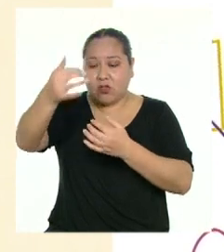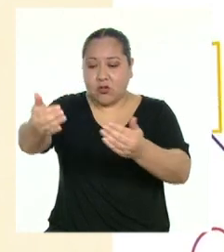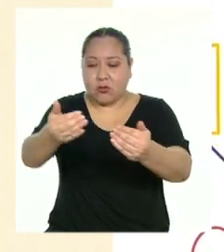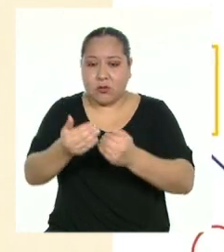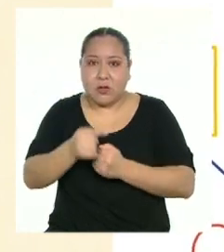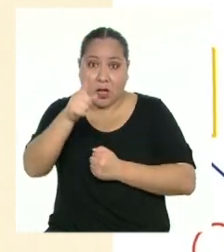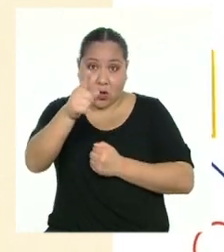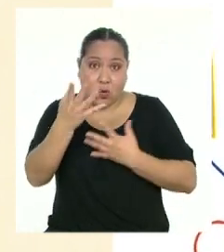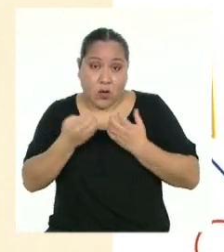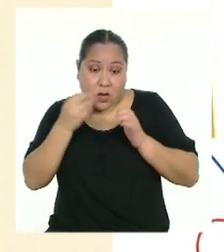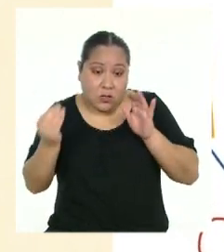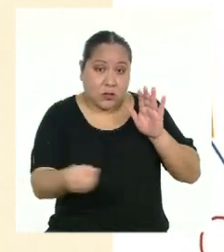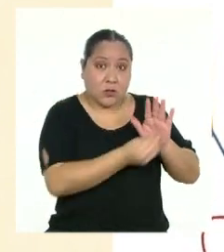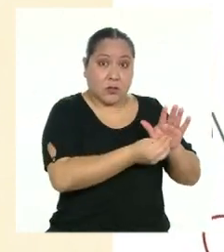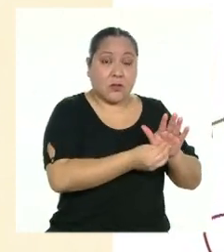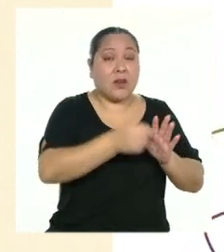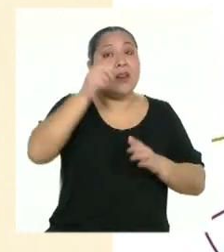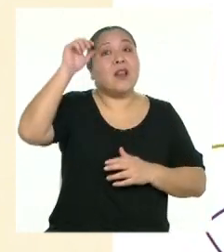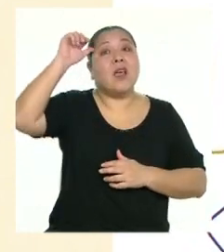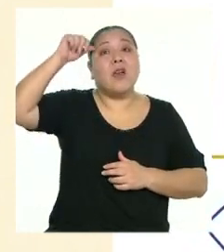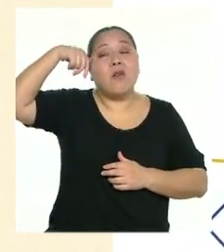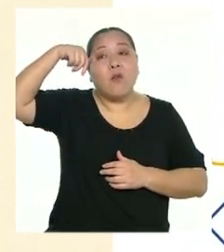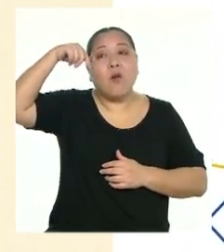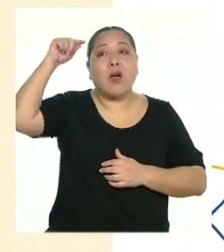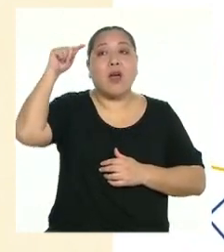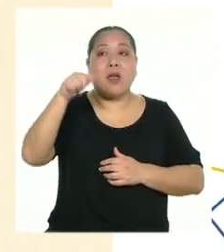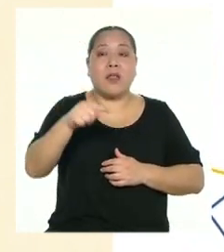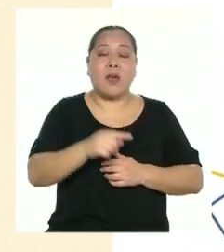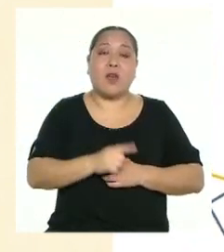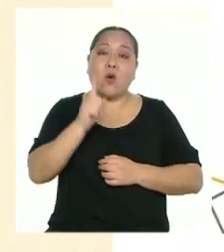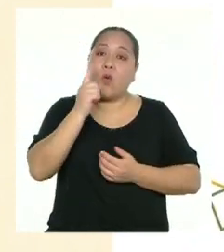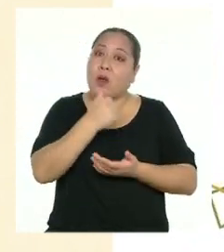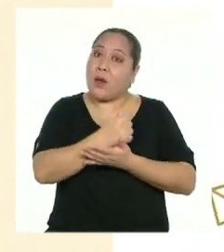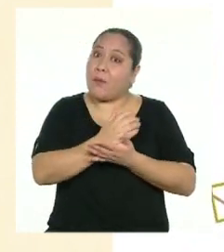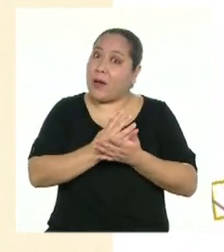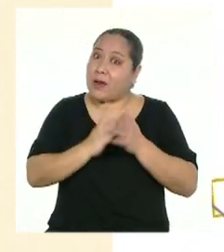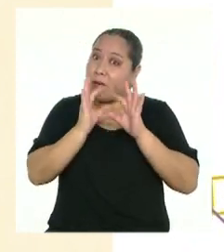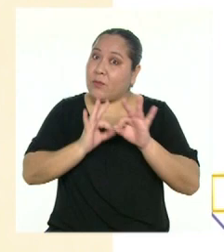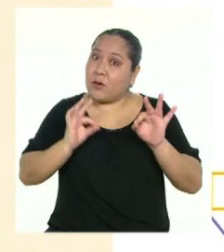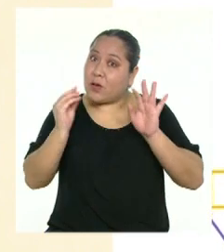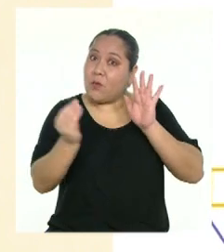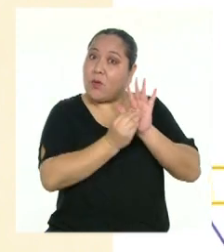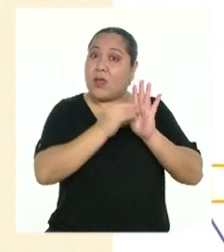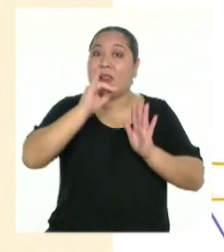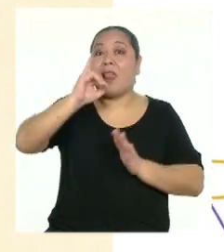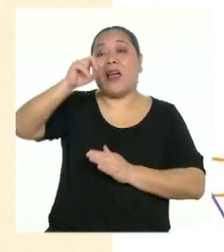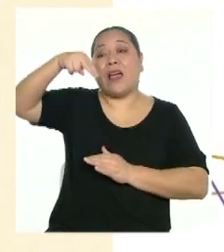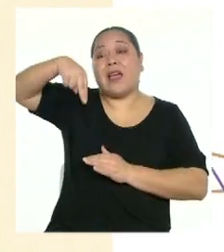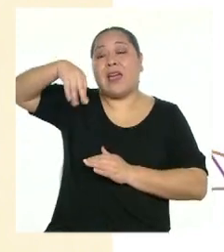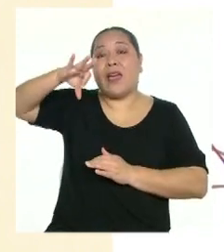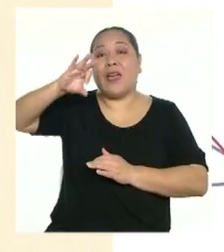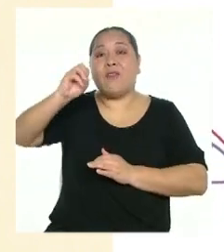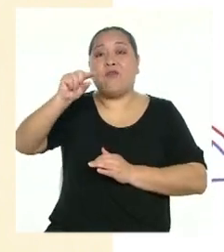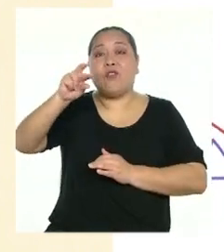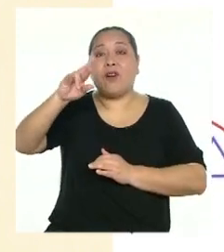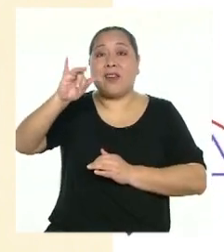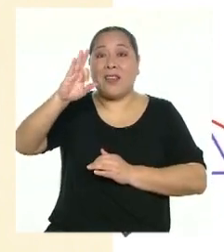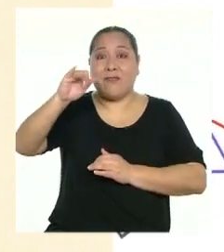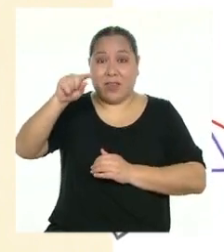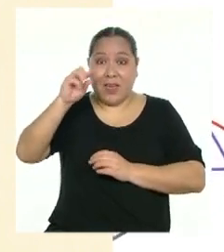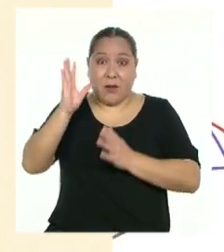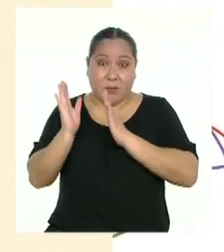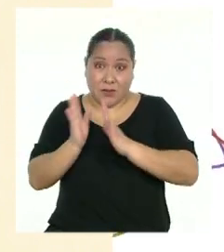quieres incluir. Recuerda que un insumo será la infografía que desarrollaremos a partir de la próxima